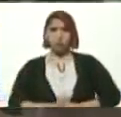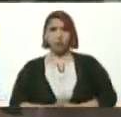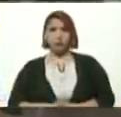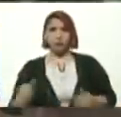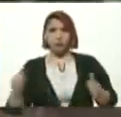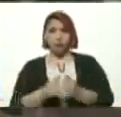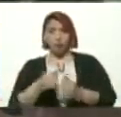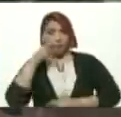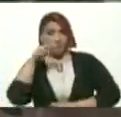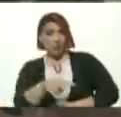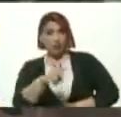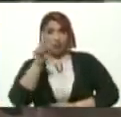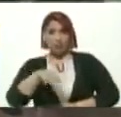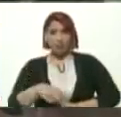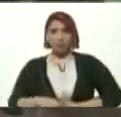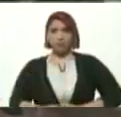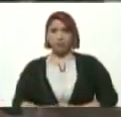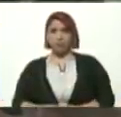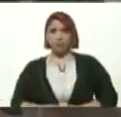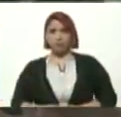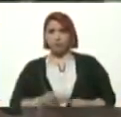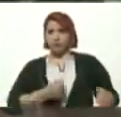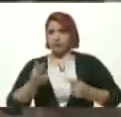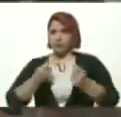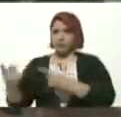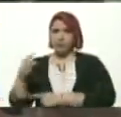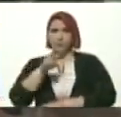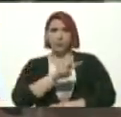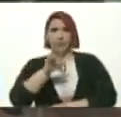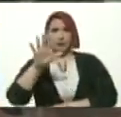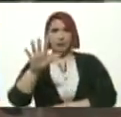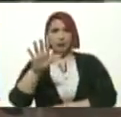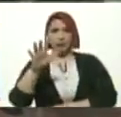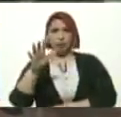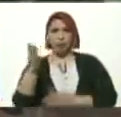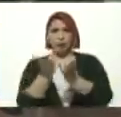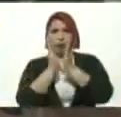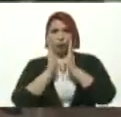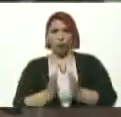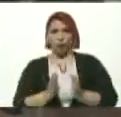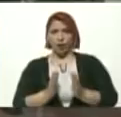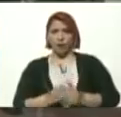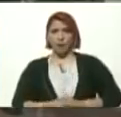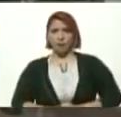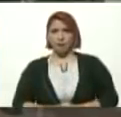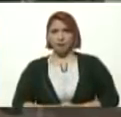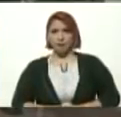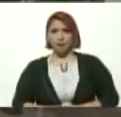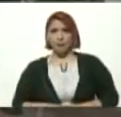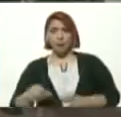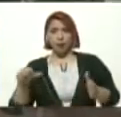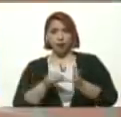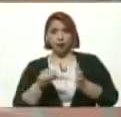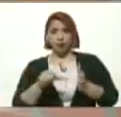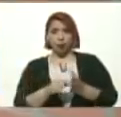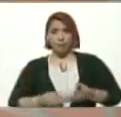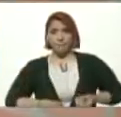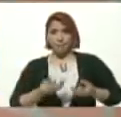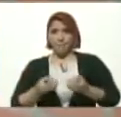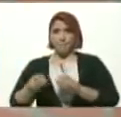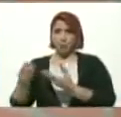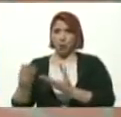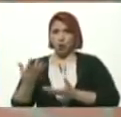usted lo puede ver Presidente Con la dotación De 25 planteles Planteles educativos Donde se está entregando